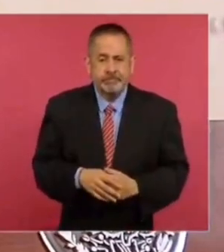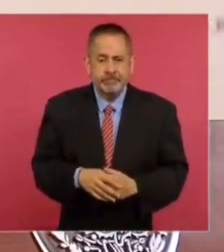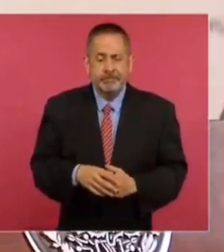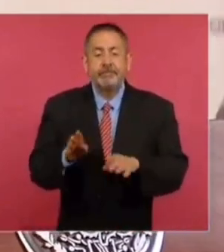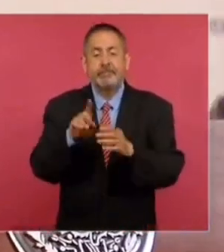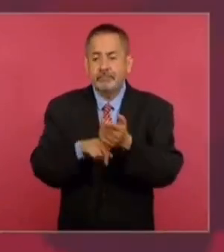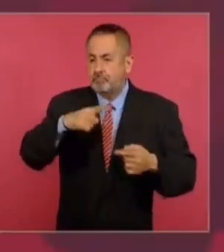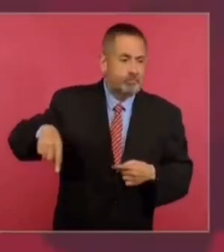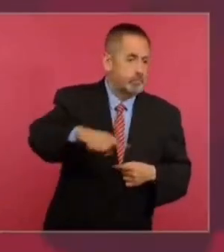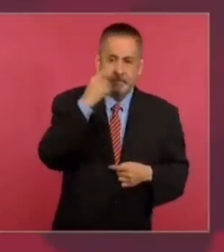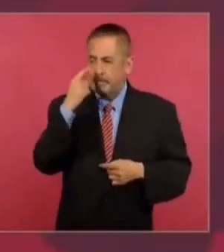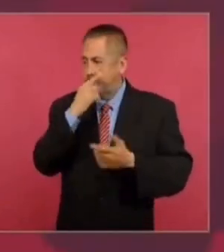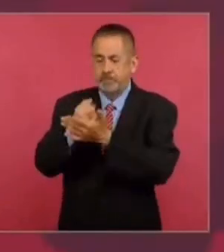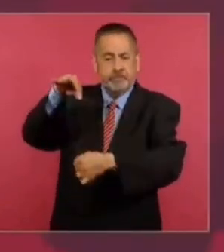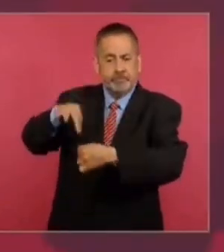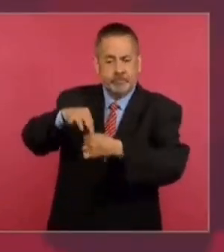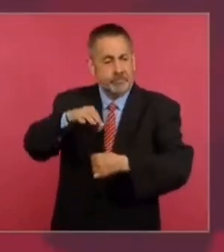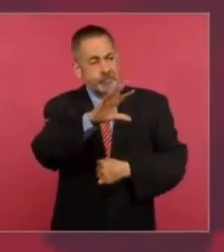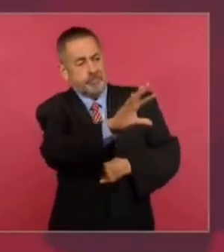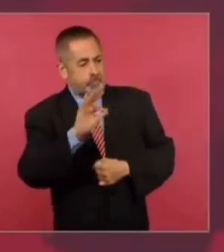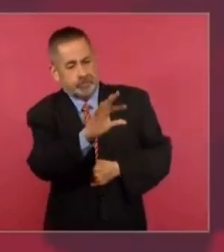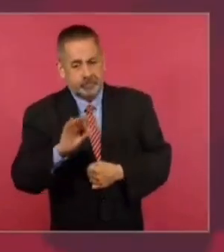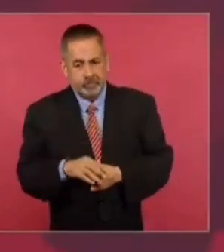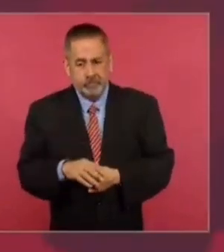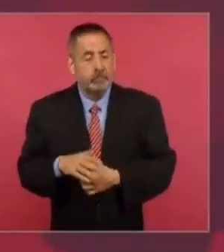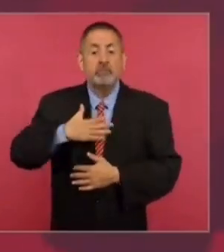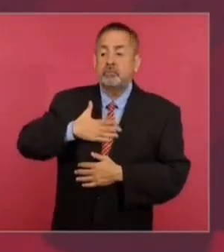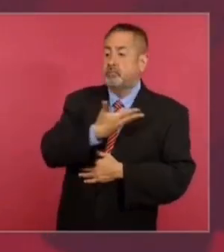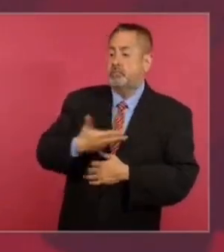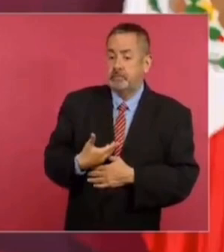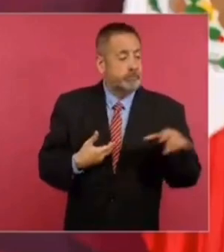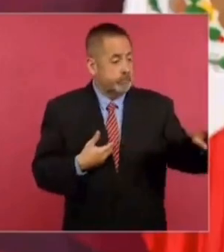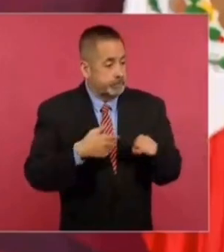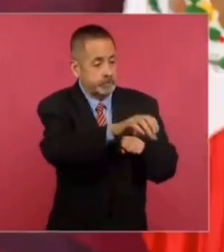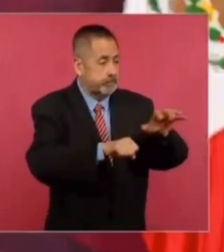el método democrático, no con una iniciativa del presidente,